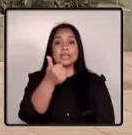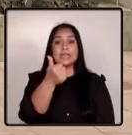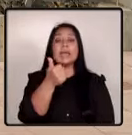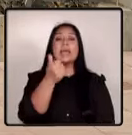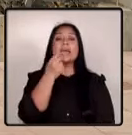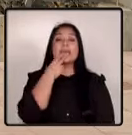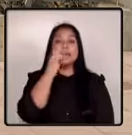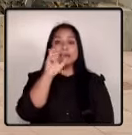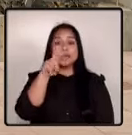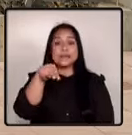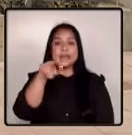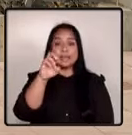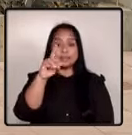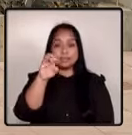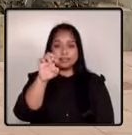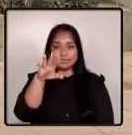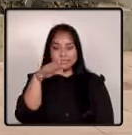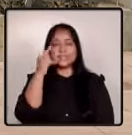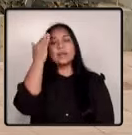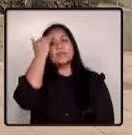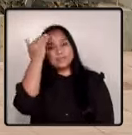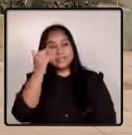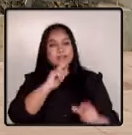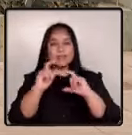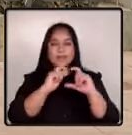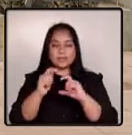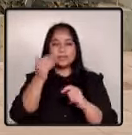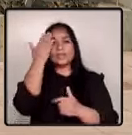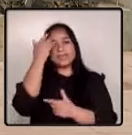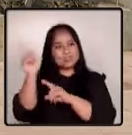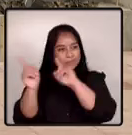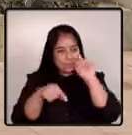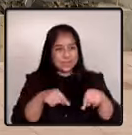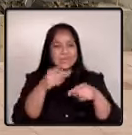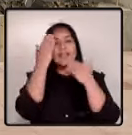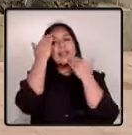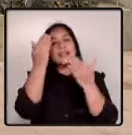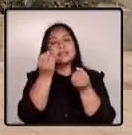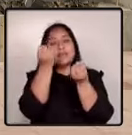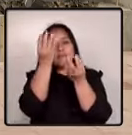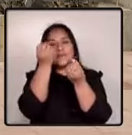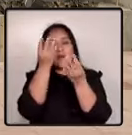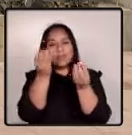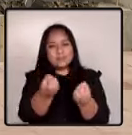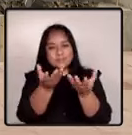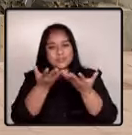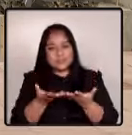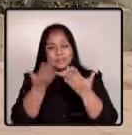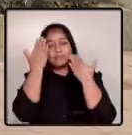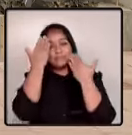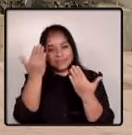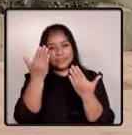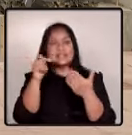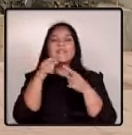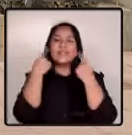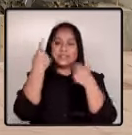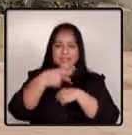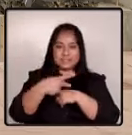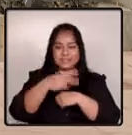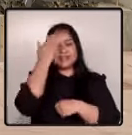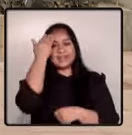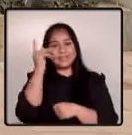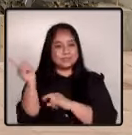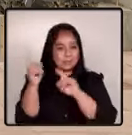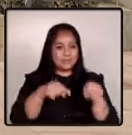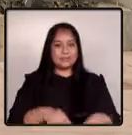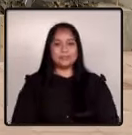de comunicación, muchas gracias por su presencia esta tarde, agradecemos la información brindada hacia ellos. Muy amables, feliz tarde, gracias por su